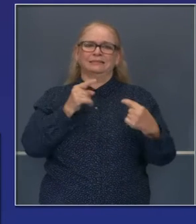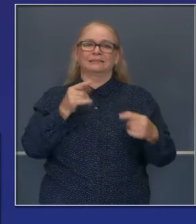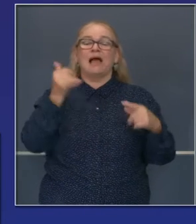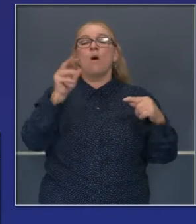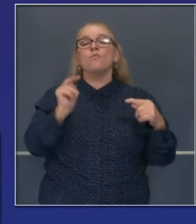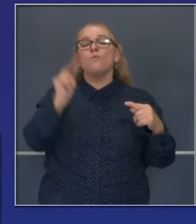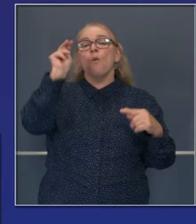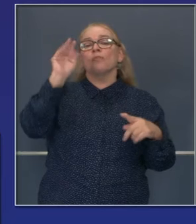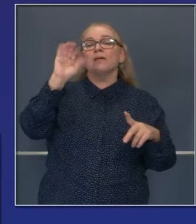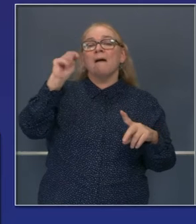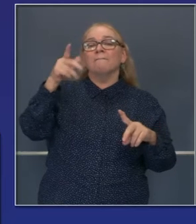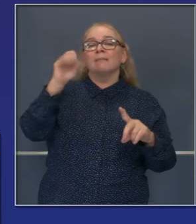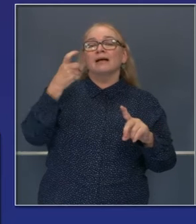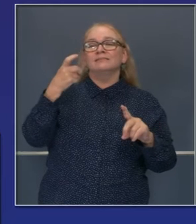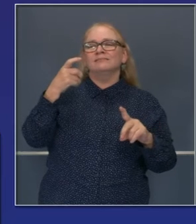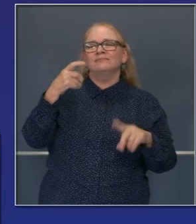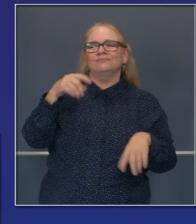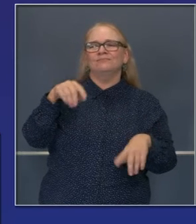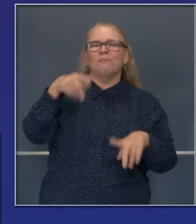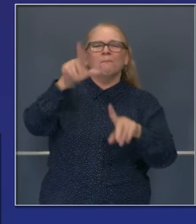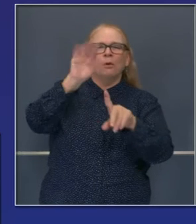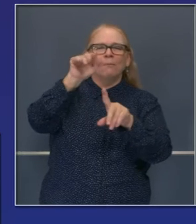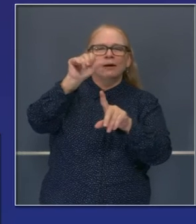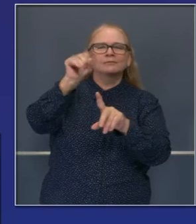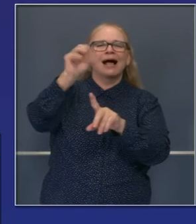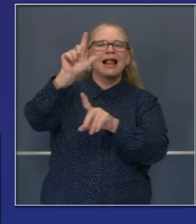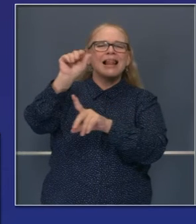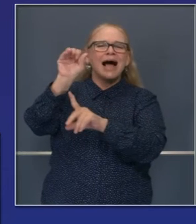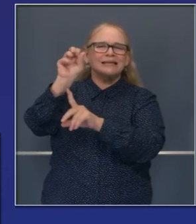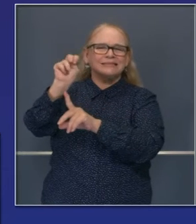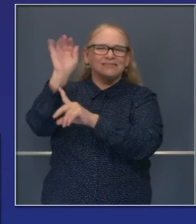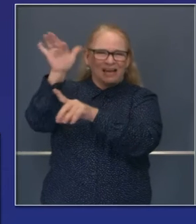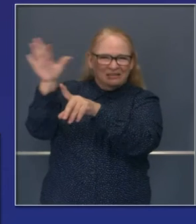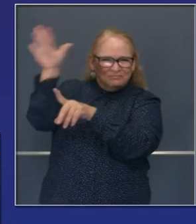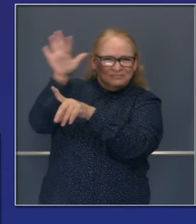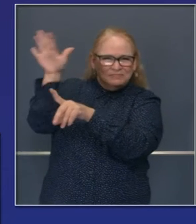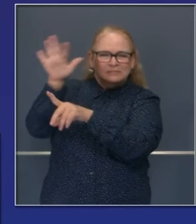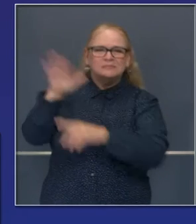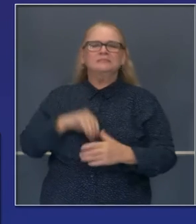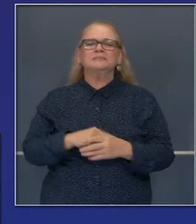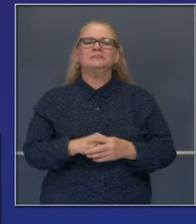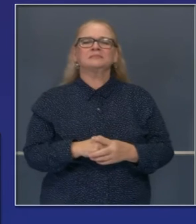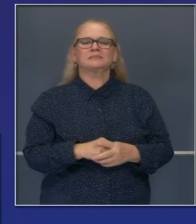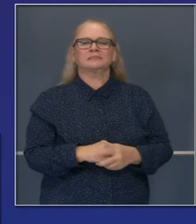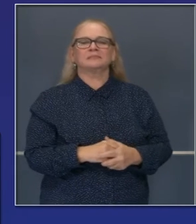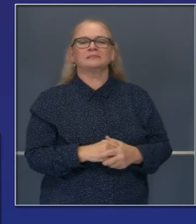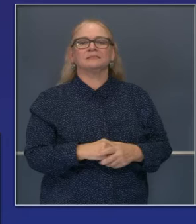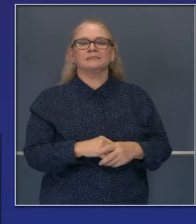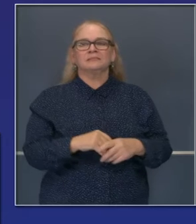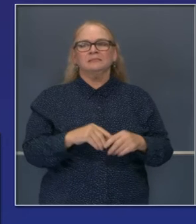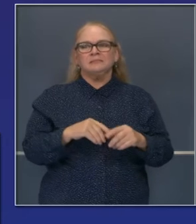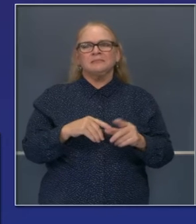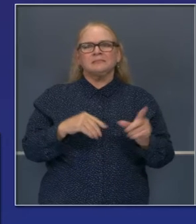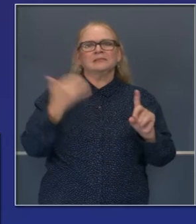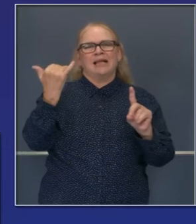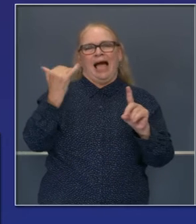incomplejo de North, cerca de Plumas y Lassen, contención de 78% la semana pasada. Esta semana contención de